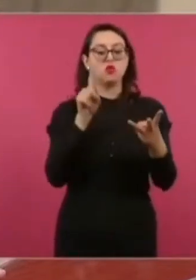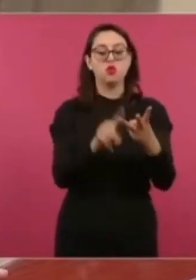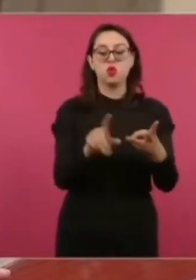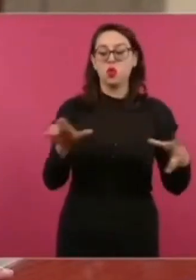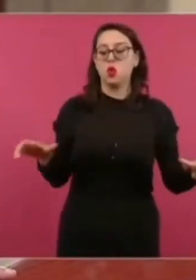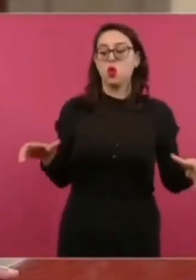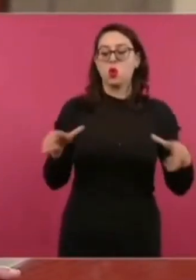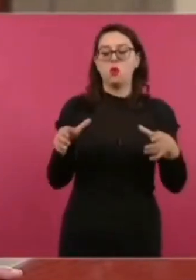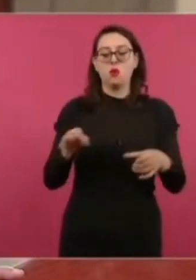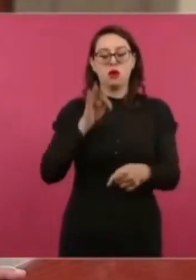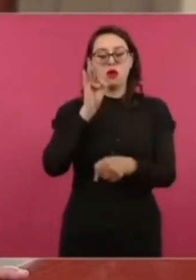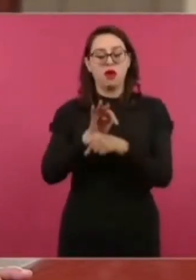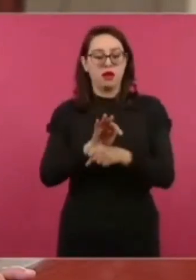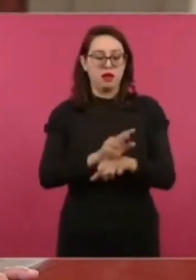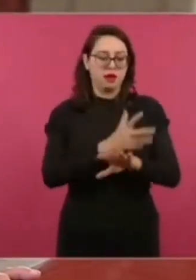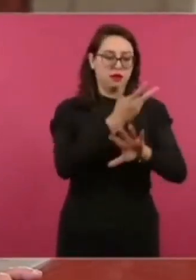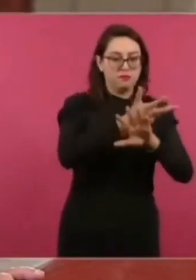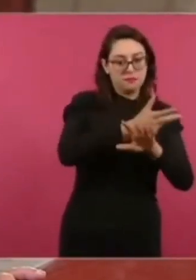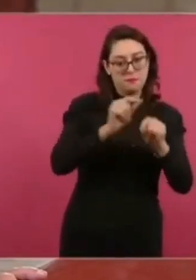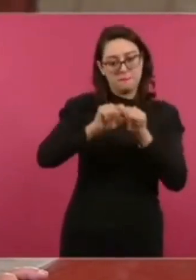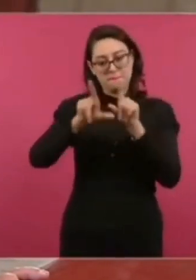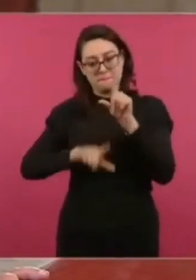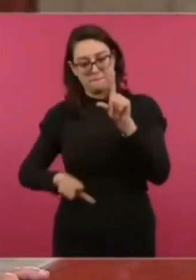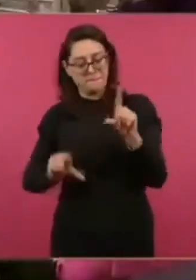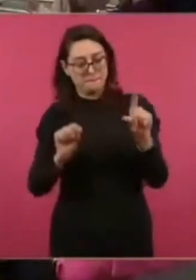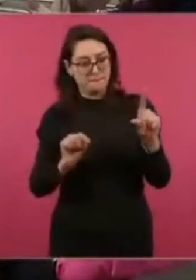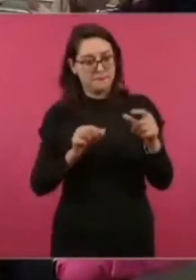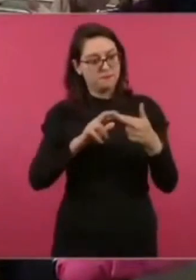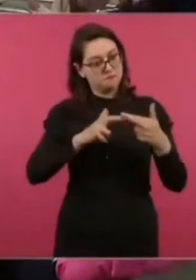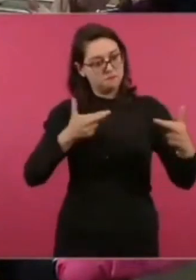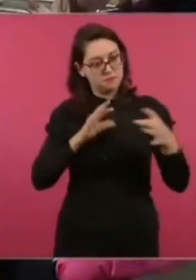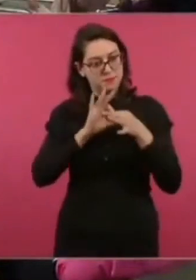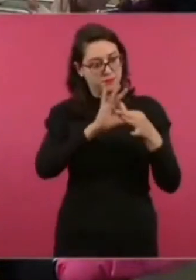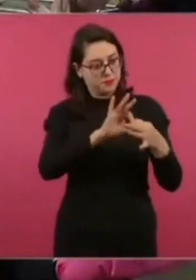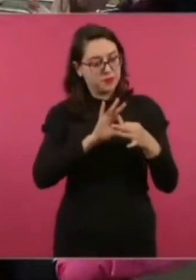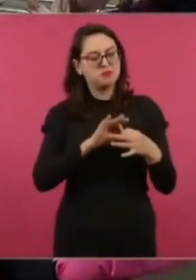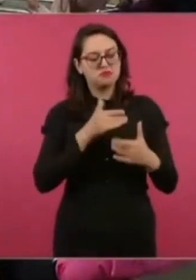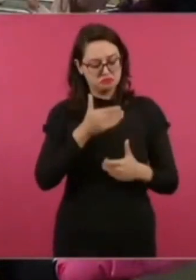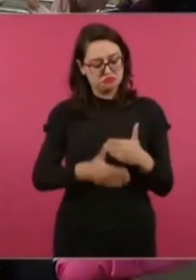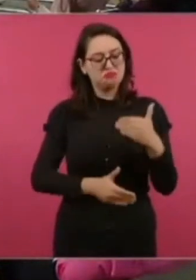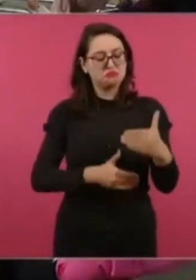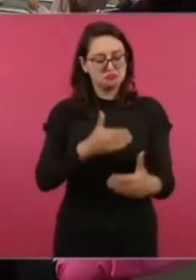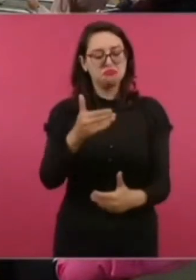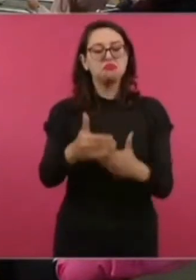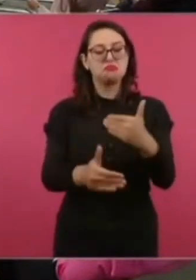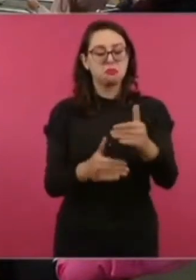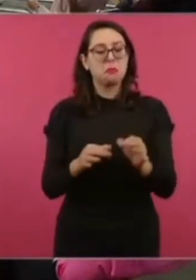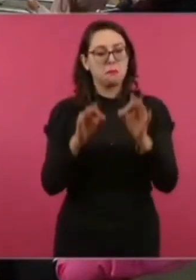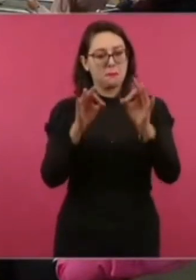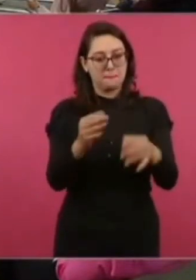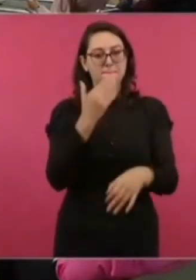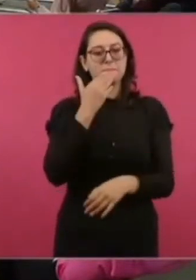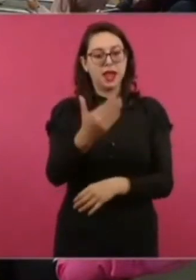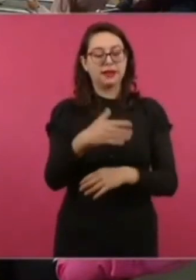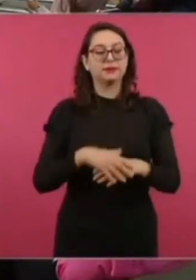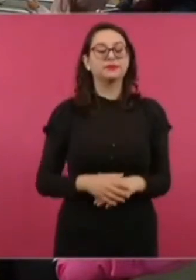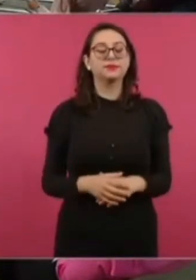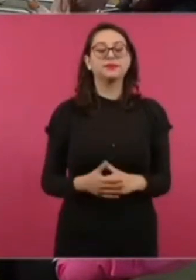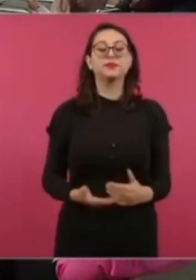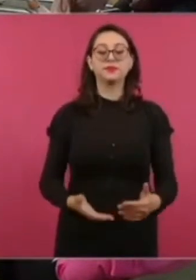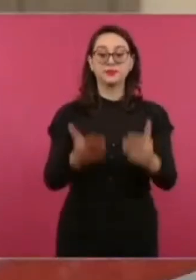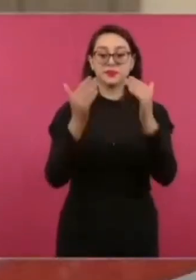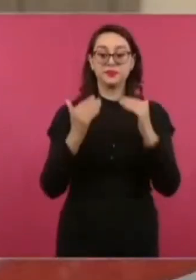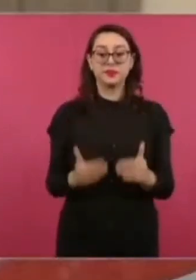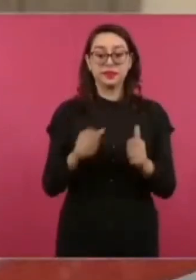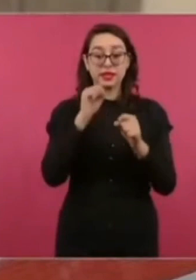entre México y Estados Unidos. En el mismo sentido, quiero destacar los